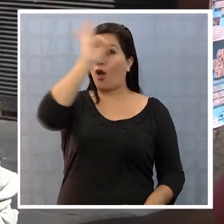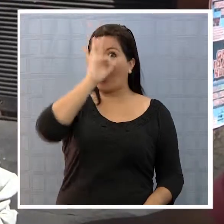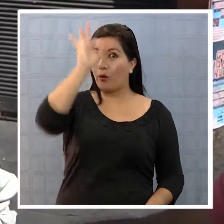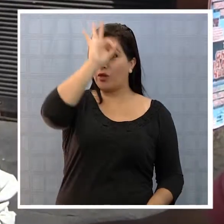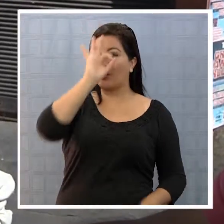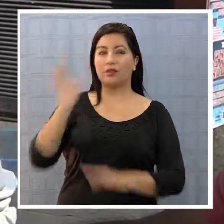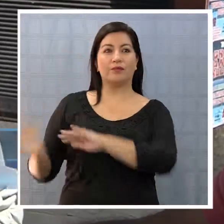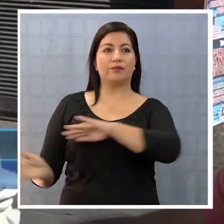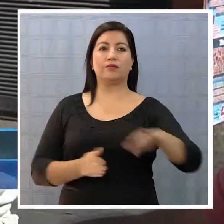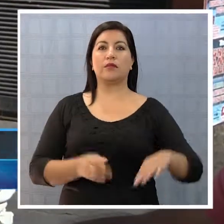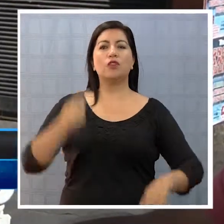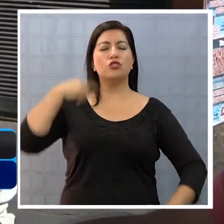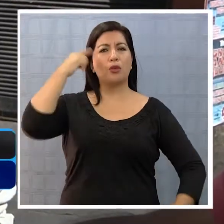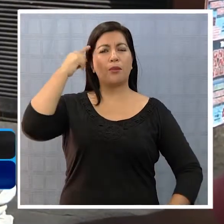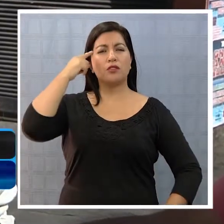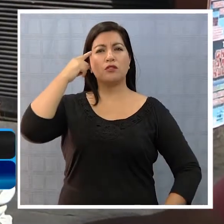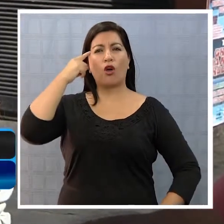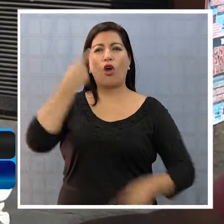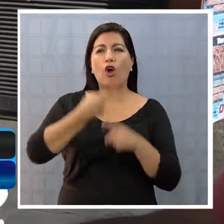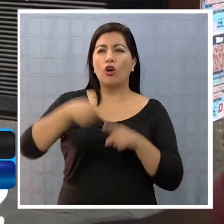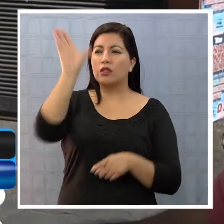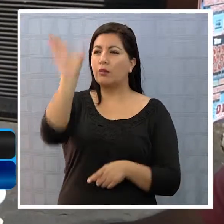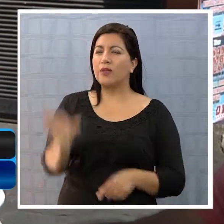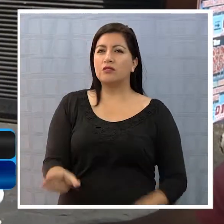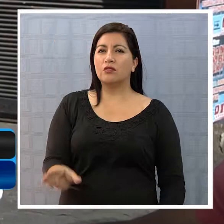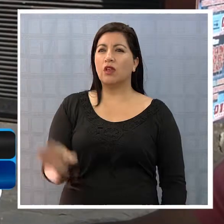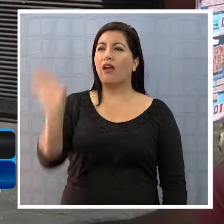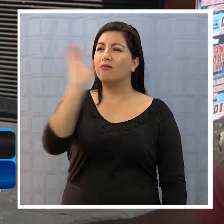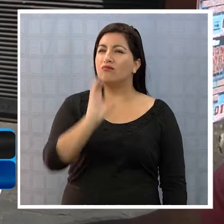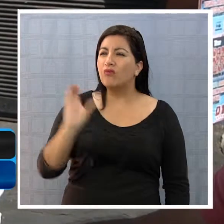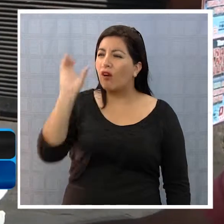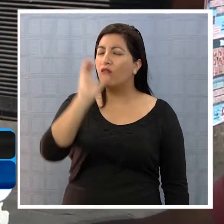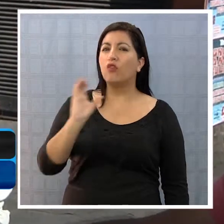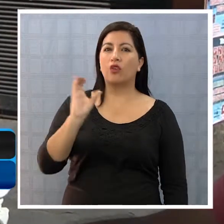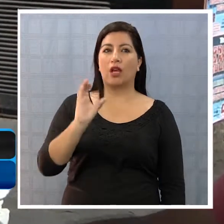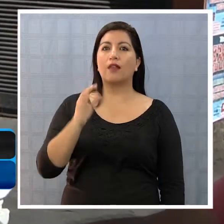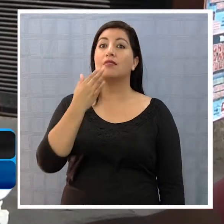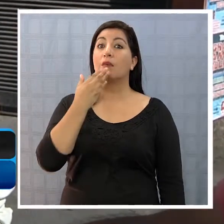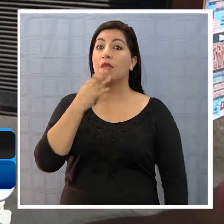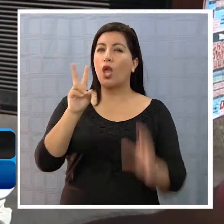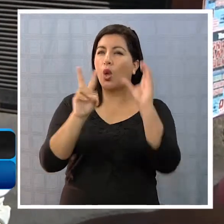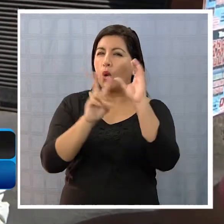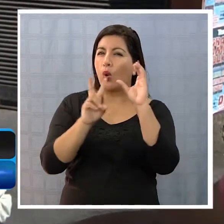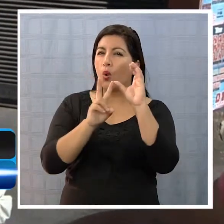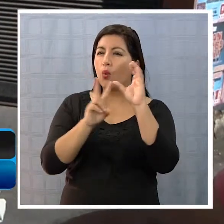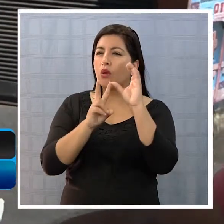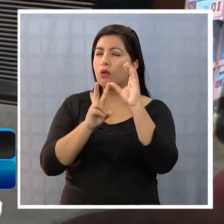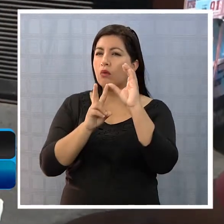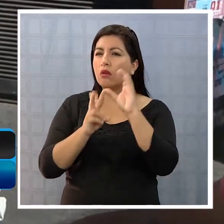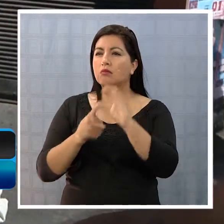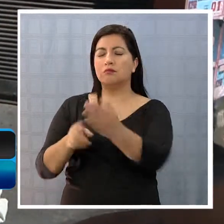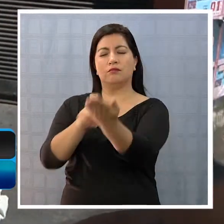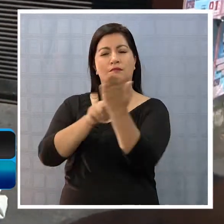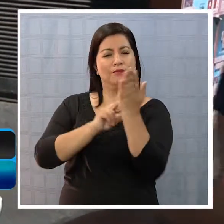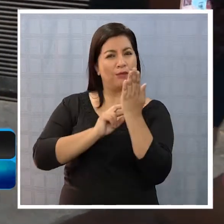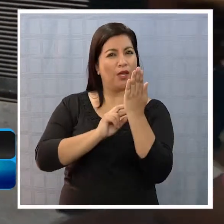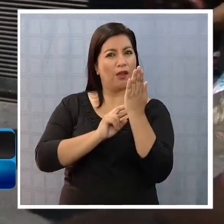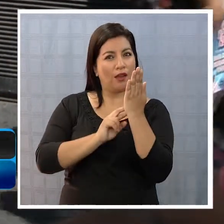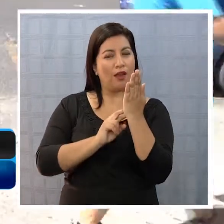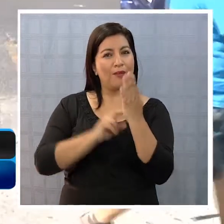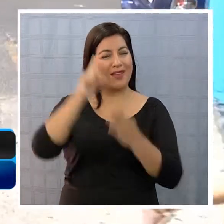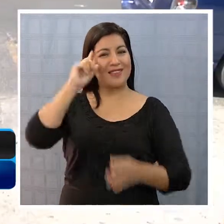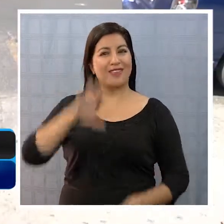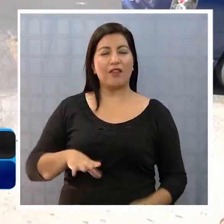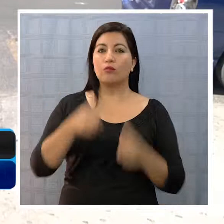y mirar el currículum, exhaustivamente el currículum adecuado para la persona que va a ejercer